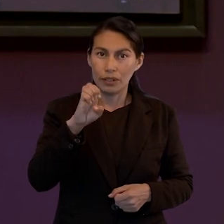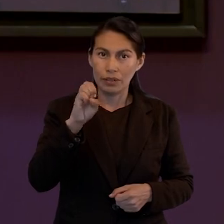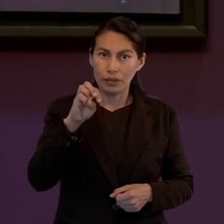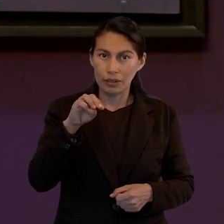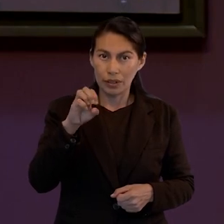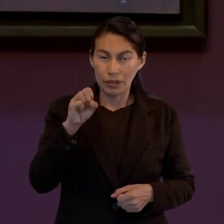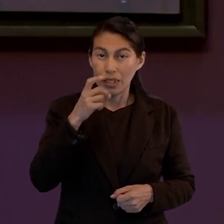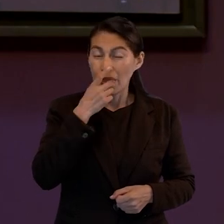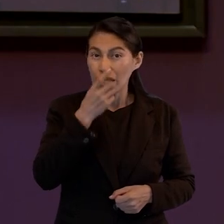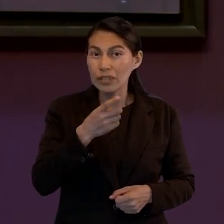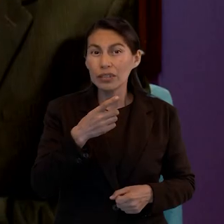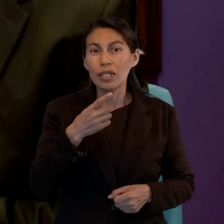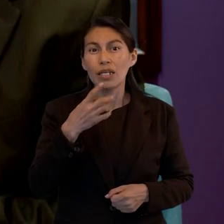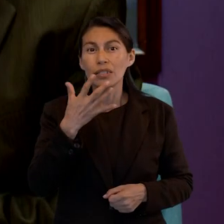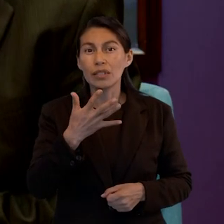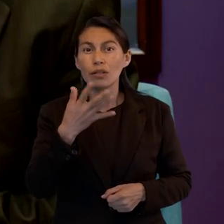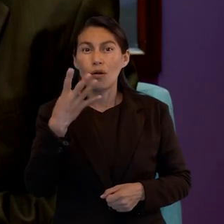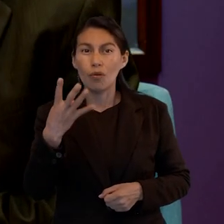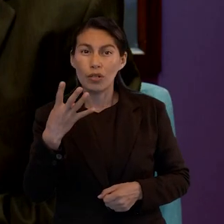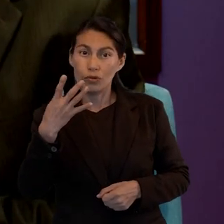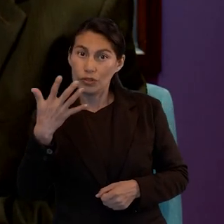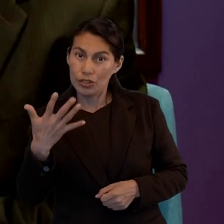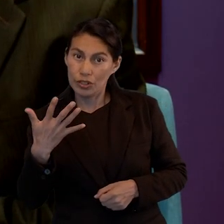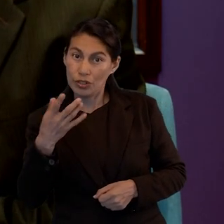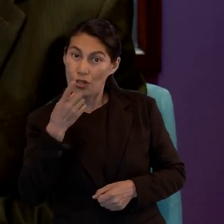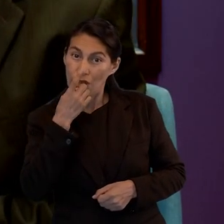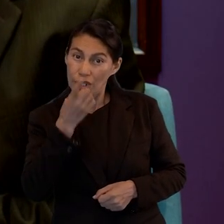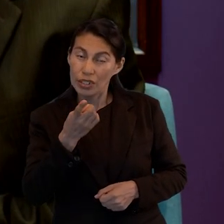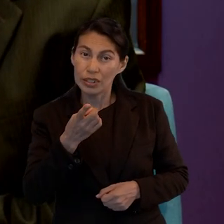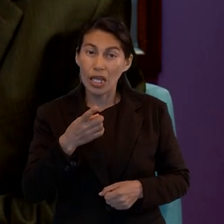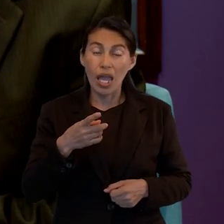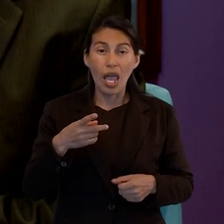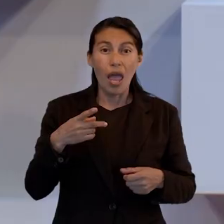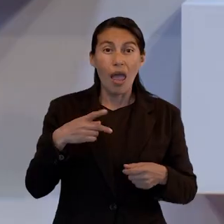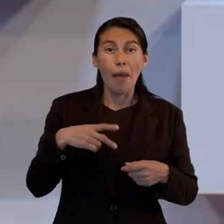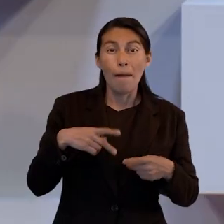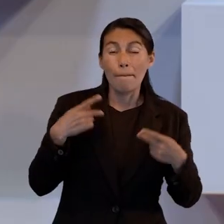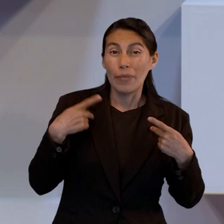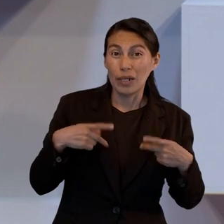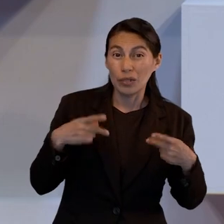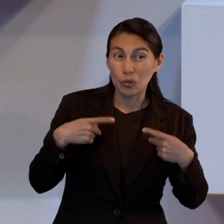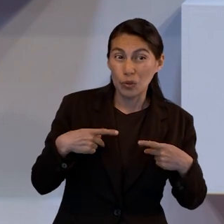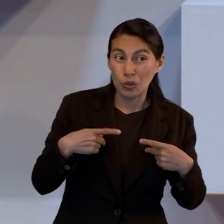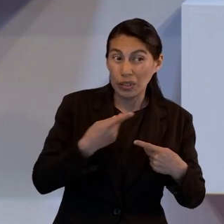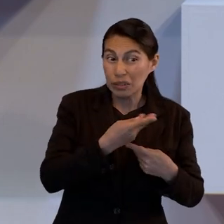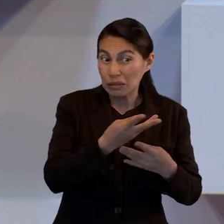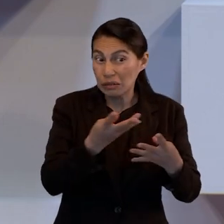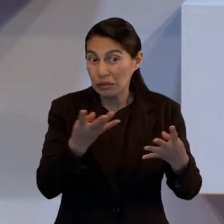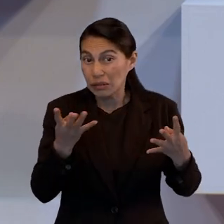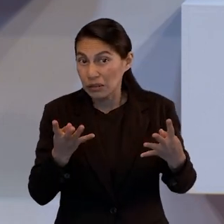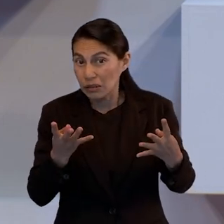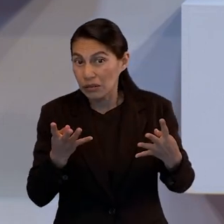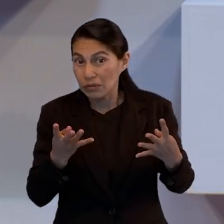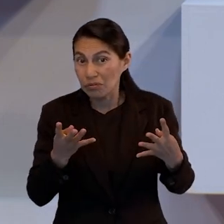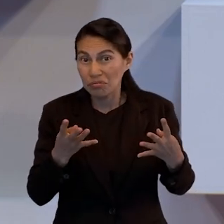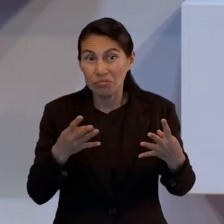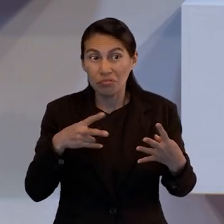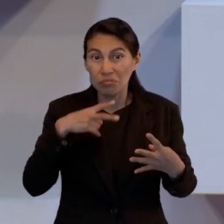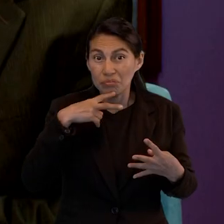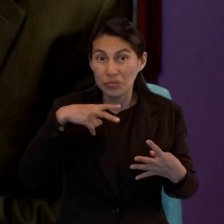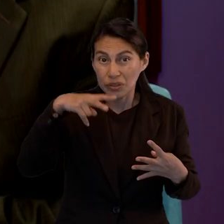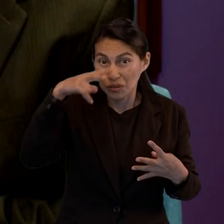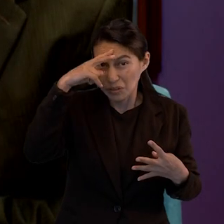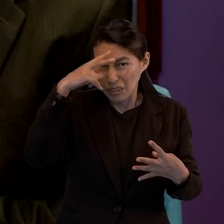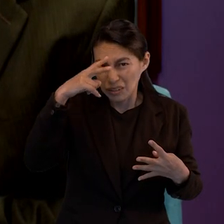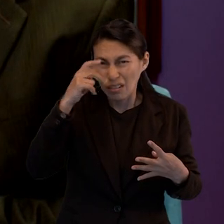menciona acerca de la ignorancia, que es algo de lo cual muchos podemos pecar, es decir, no conocer